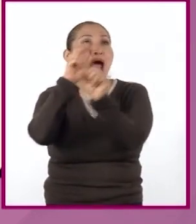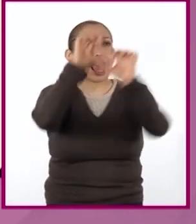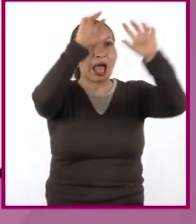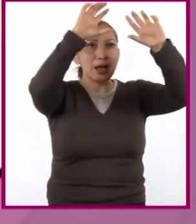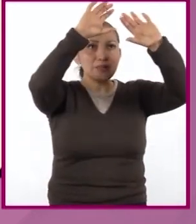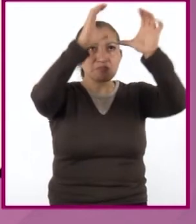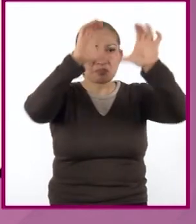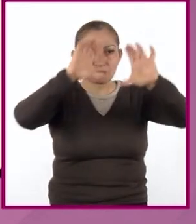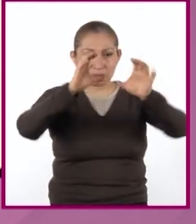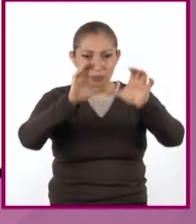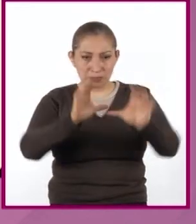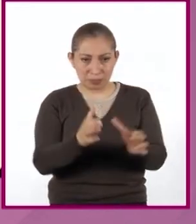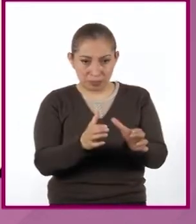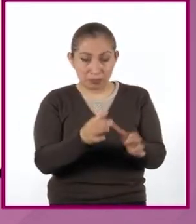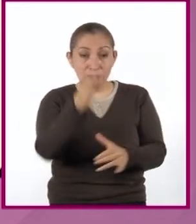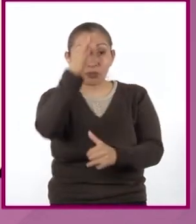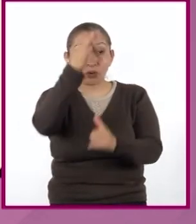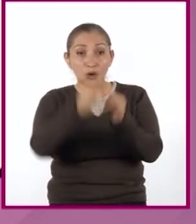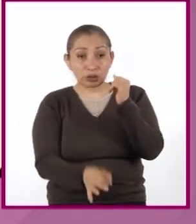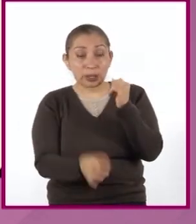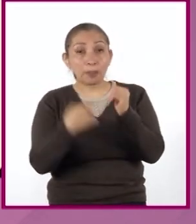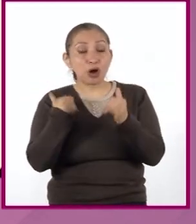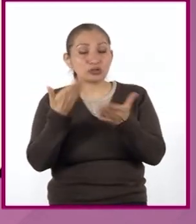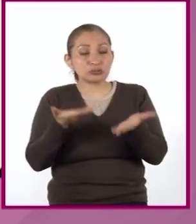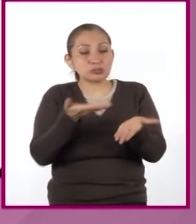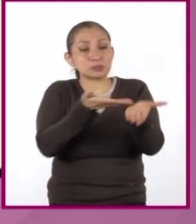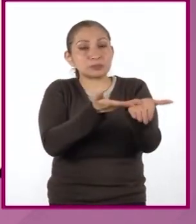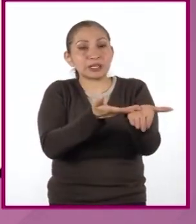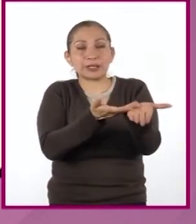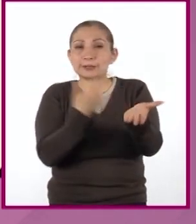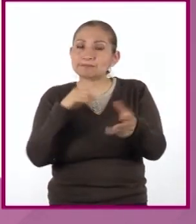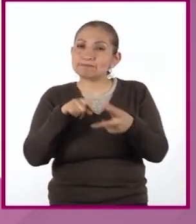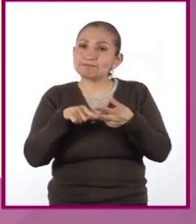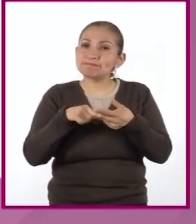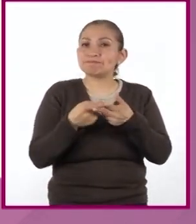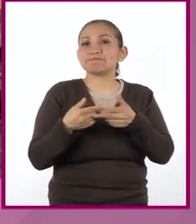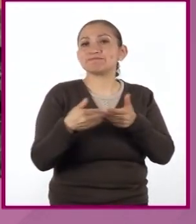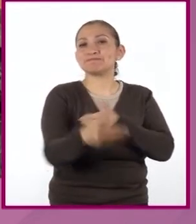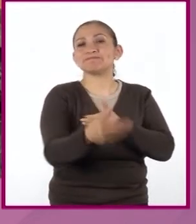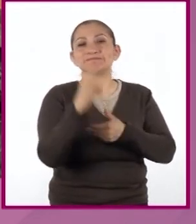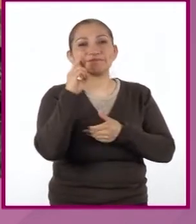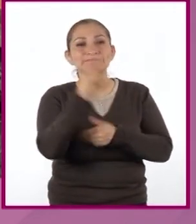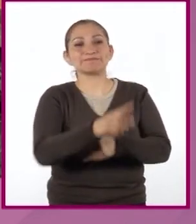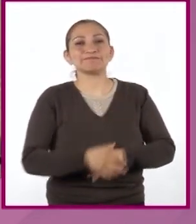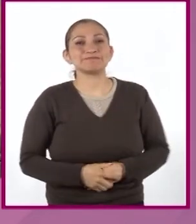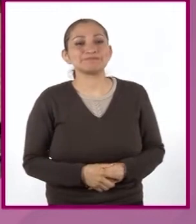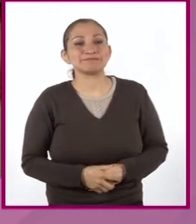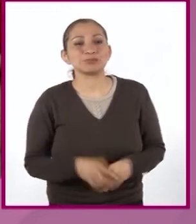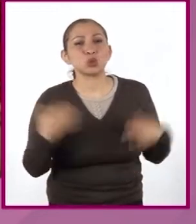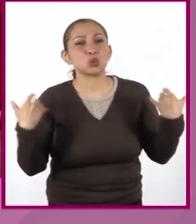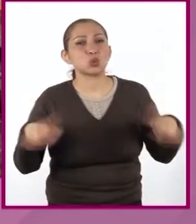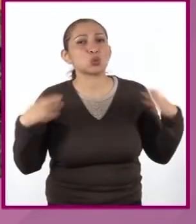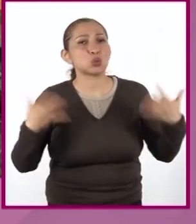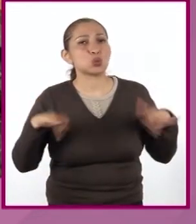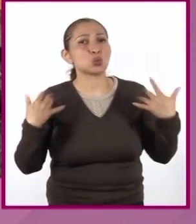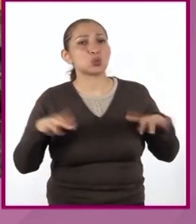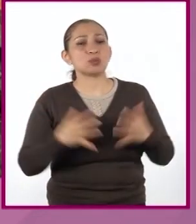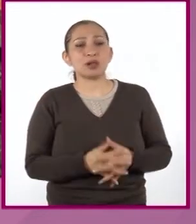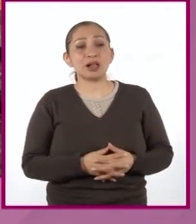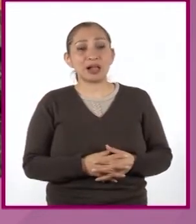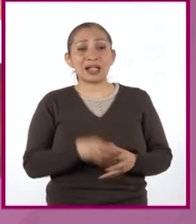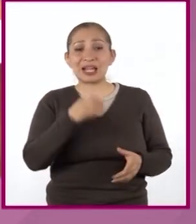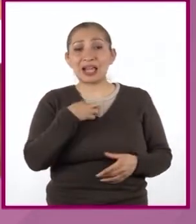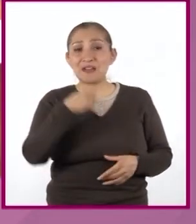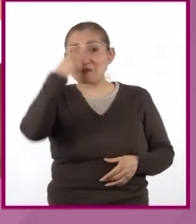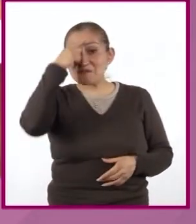jerarquía. Y por último, los servimos y a chuparse los dedos. ¡Guau! ¡Qué